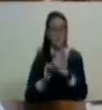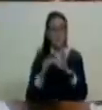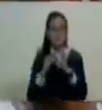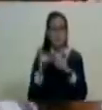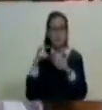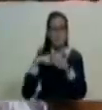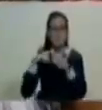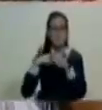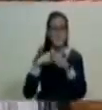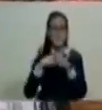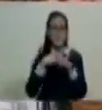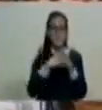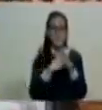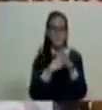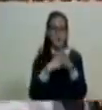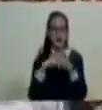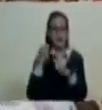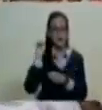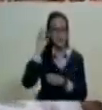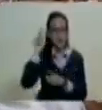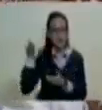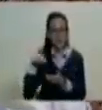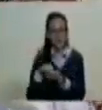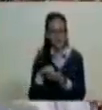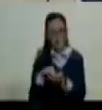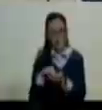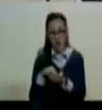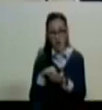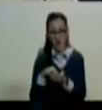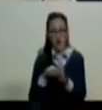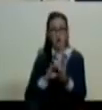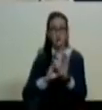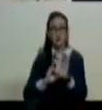integrantes de la asamblea nacional constituyente.